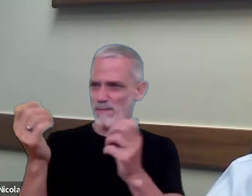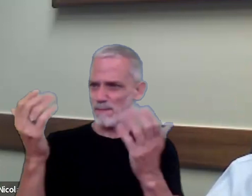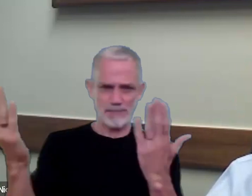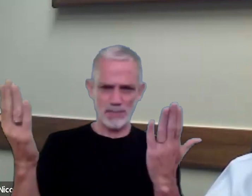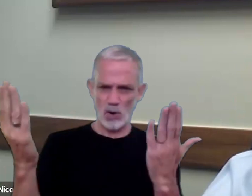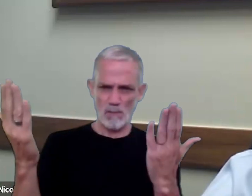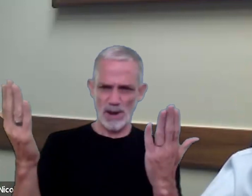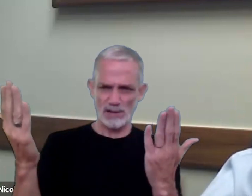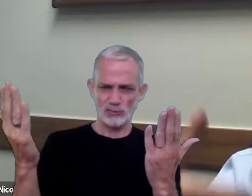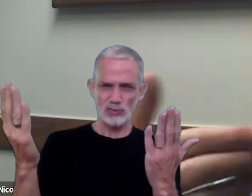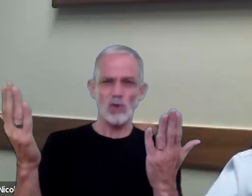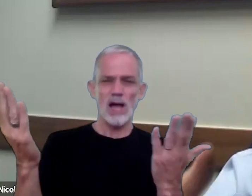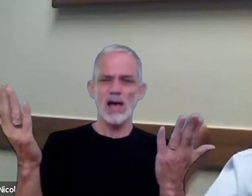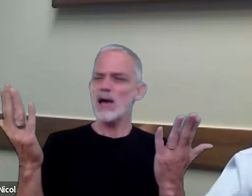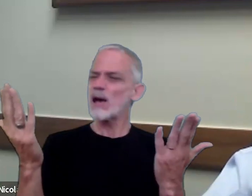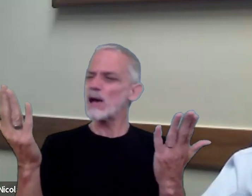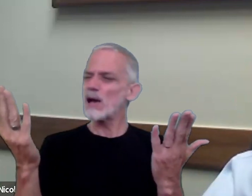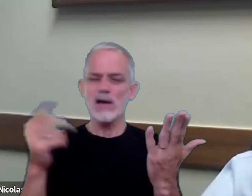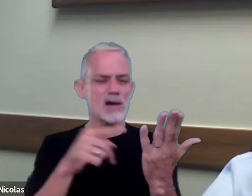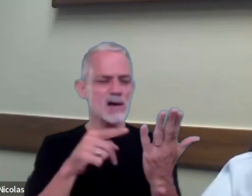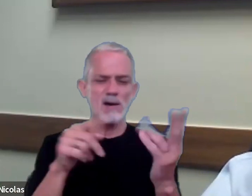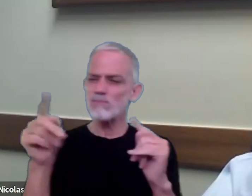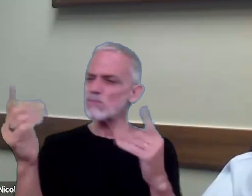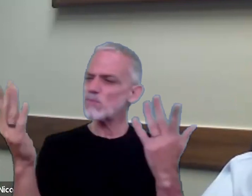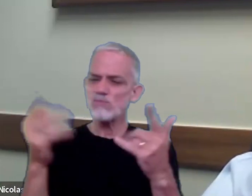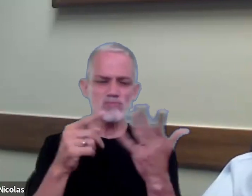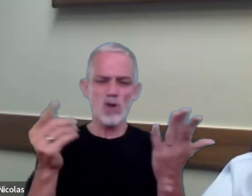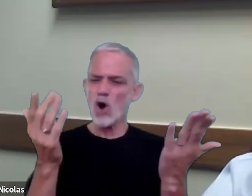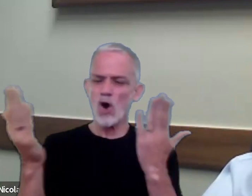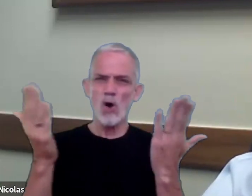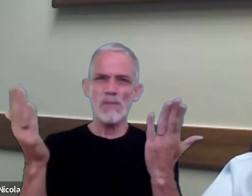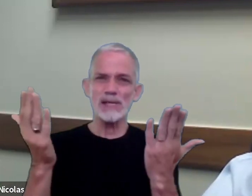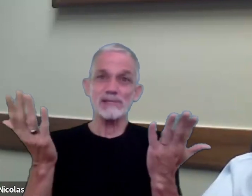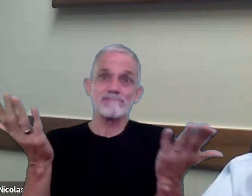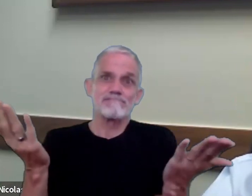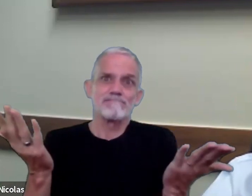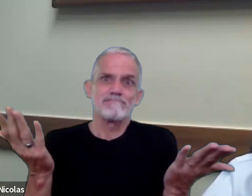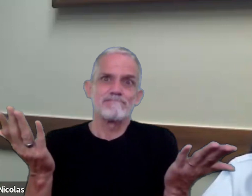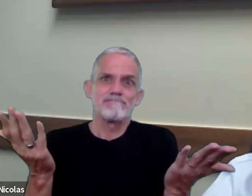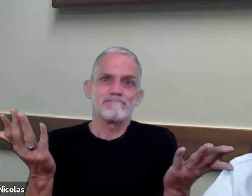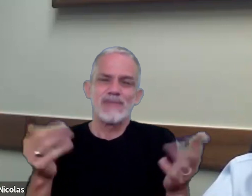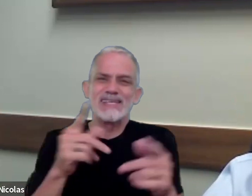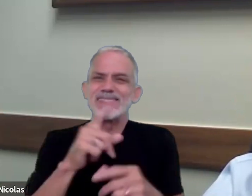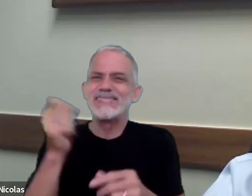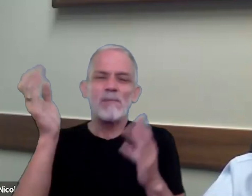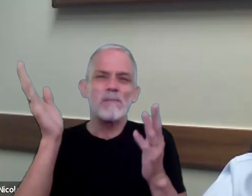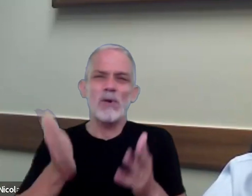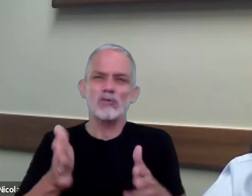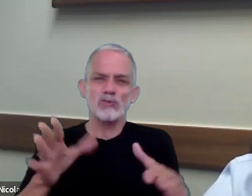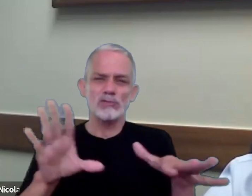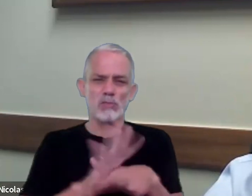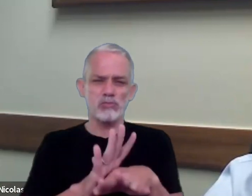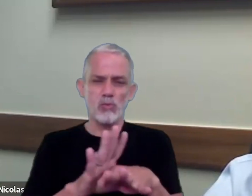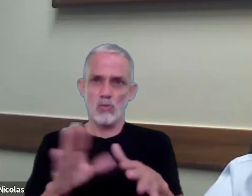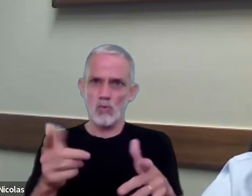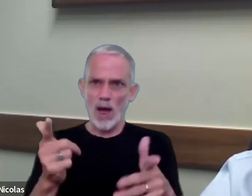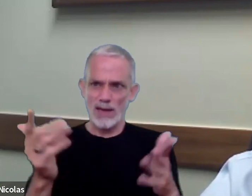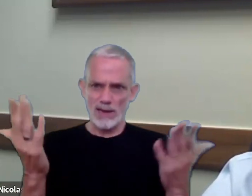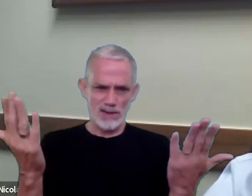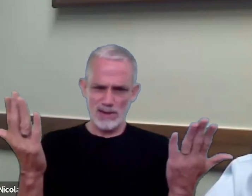uno puede encontrarse que la comparación naturalmente no es 100% exacta